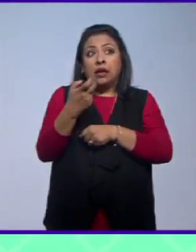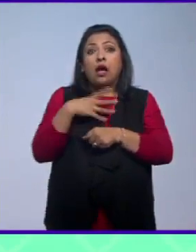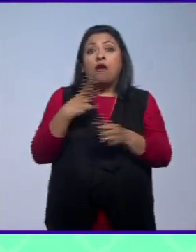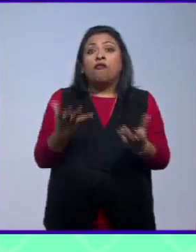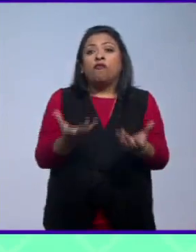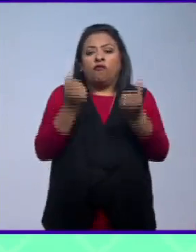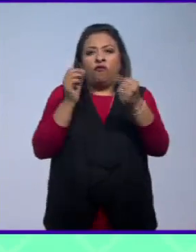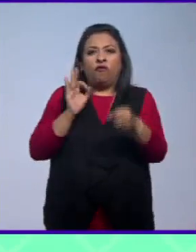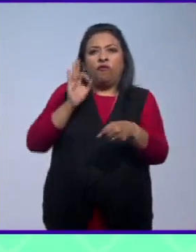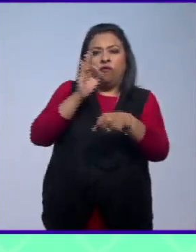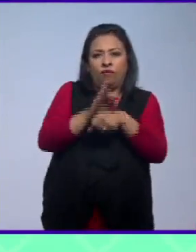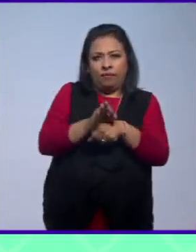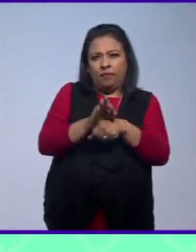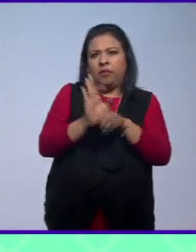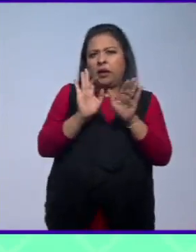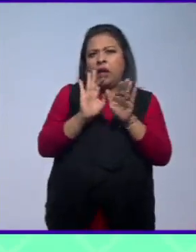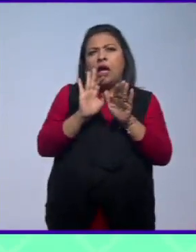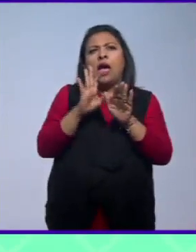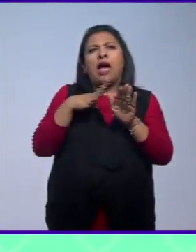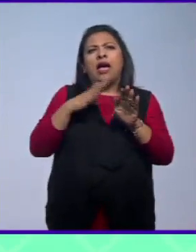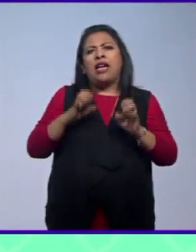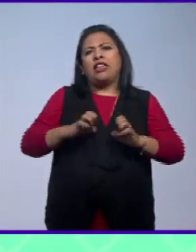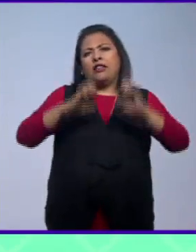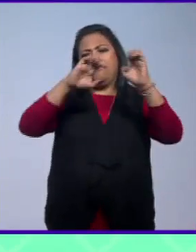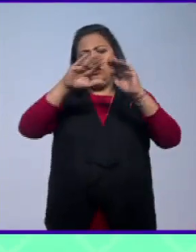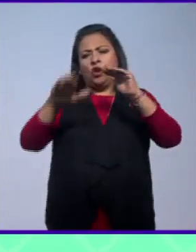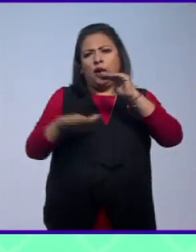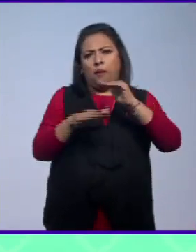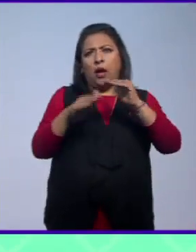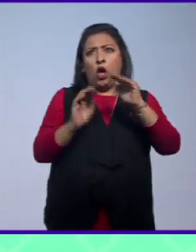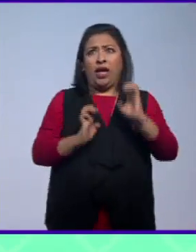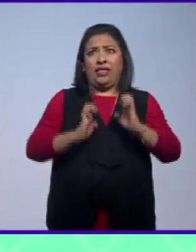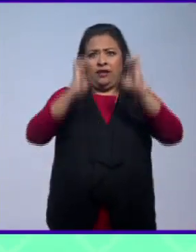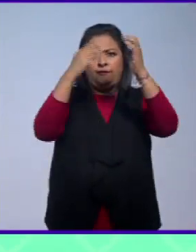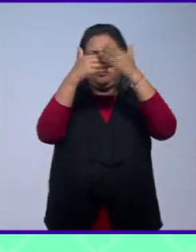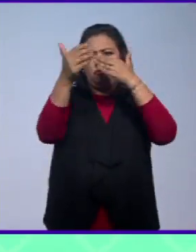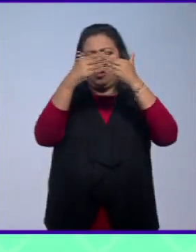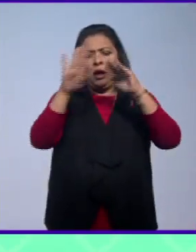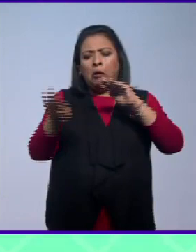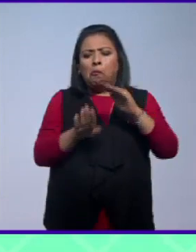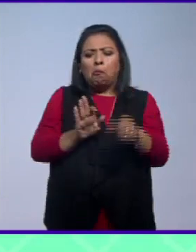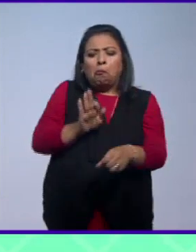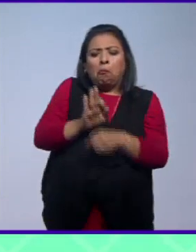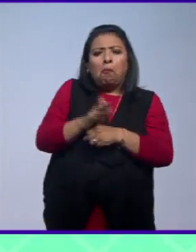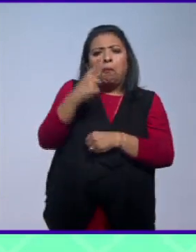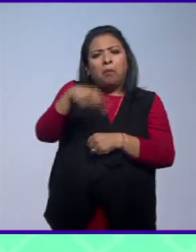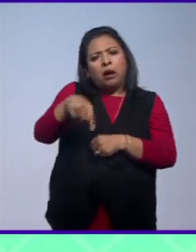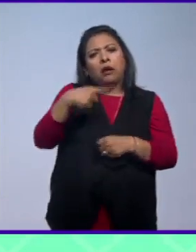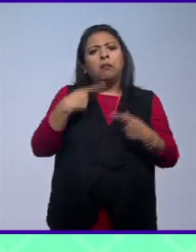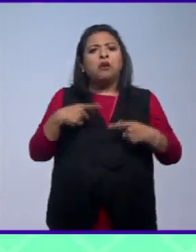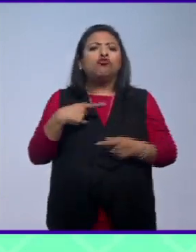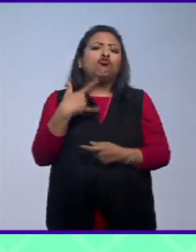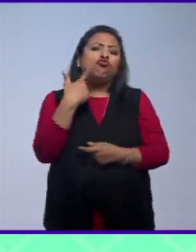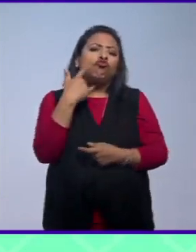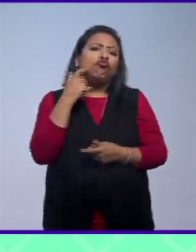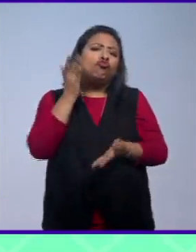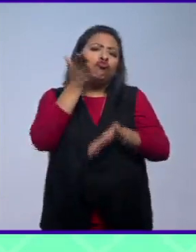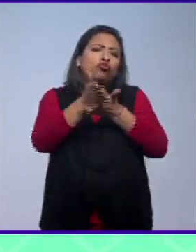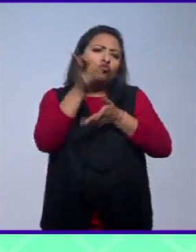salvaguardar aunque sea debajo de un edificio moderno estos espacios arqueológicos para que la gente pueda visitarlo.